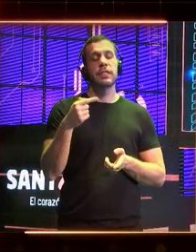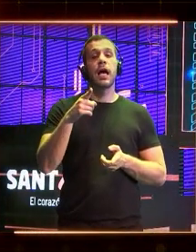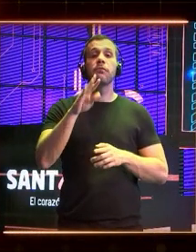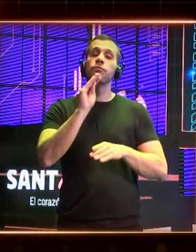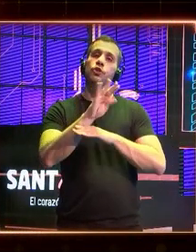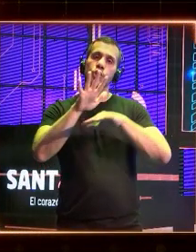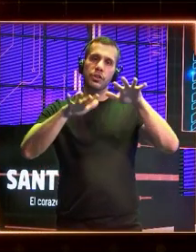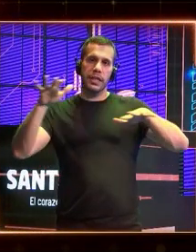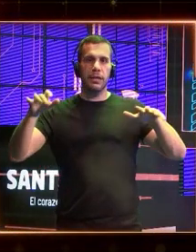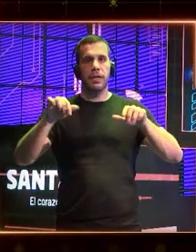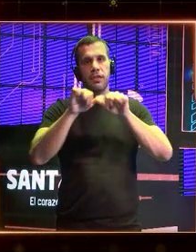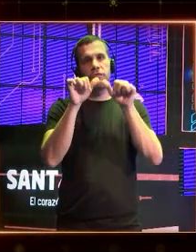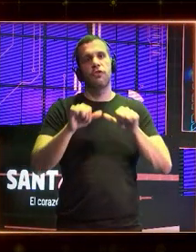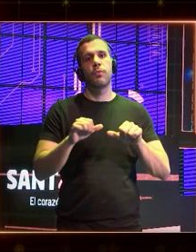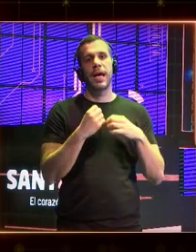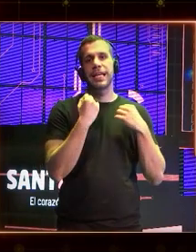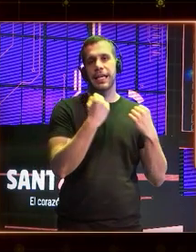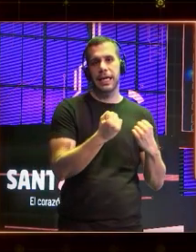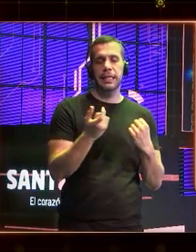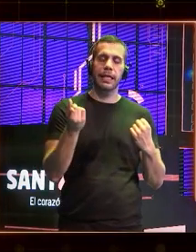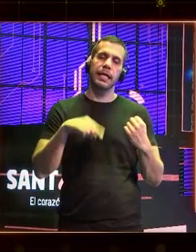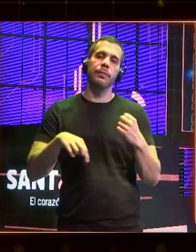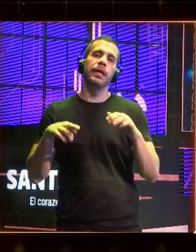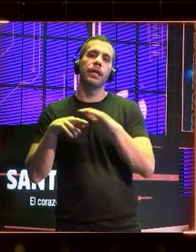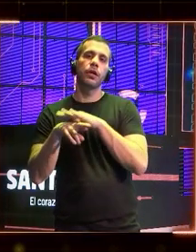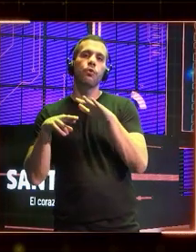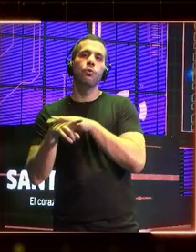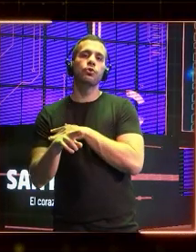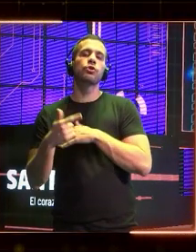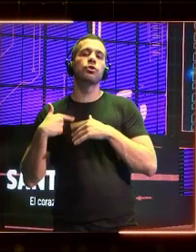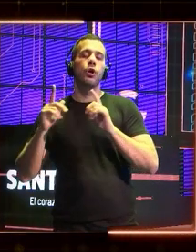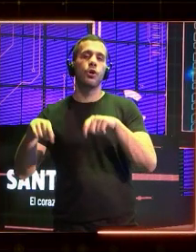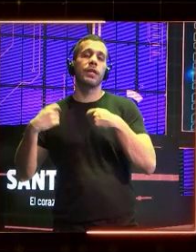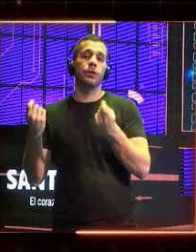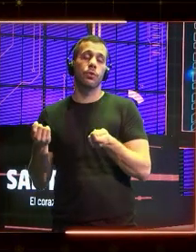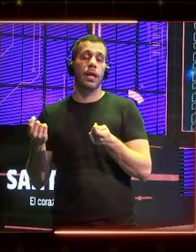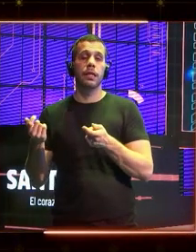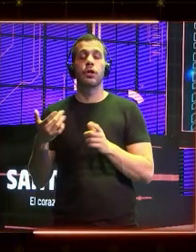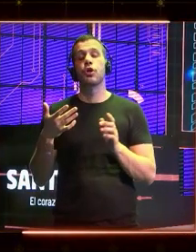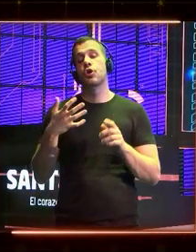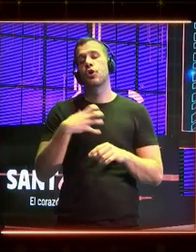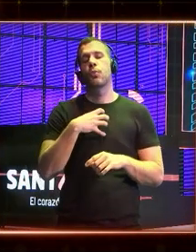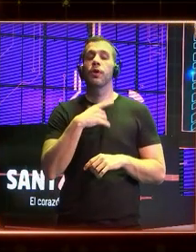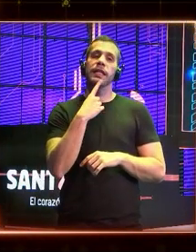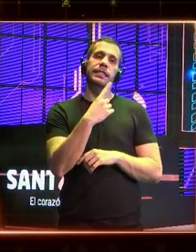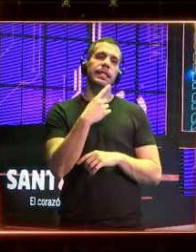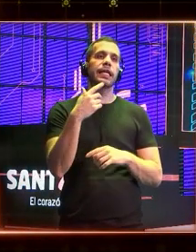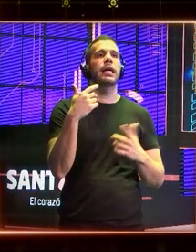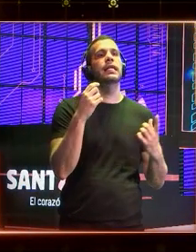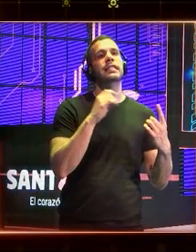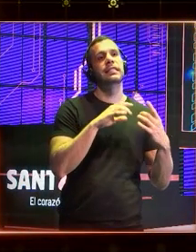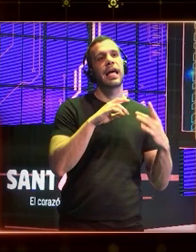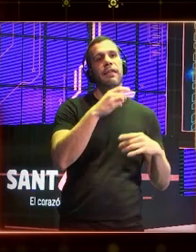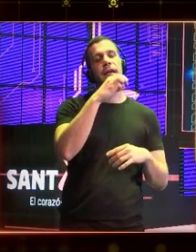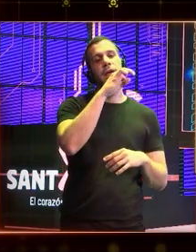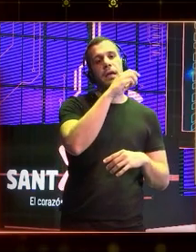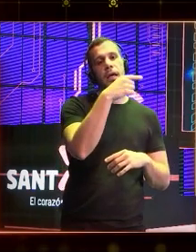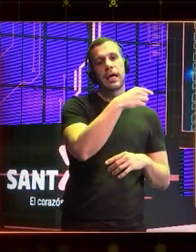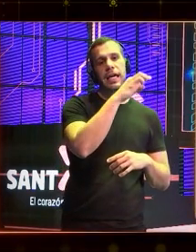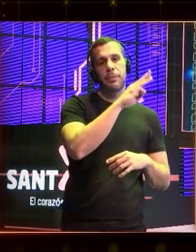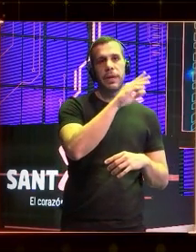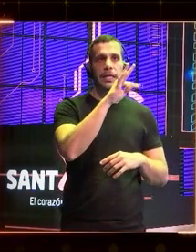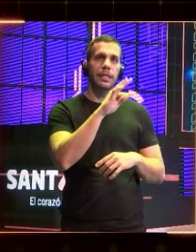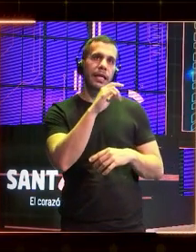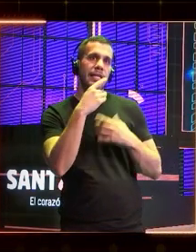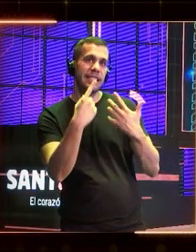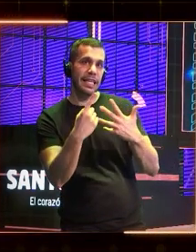energético y de consumo de recursos naturales. Aquí no podemos seguir permitiendo que el chat GP6 consuma muchísimo más que el chat GP5